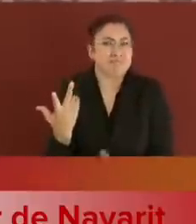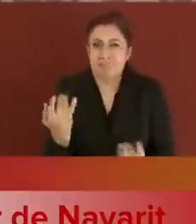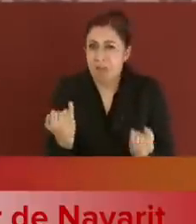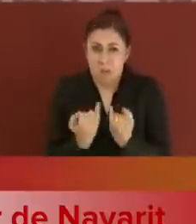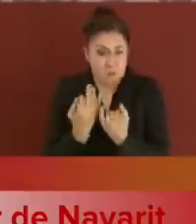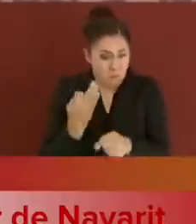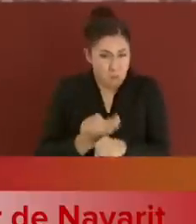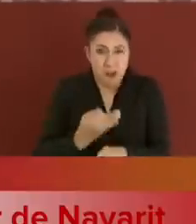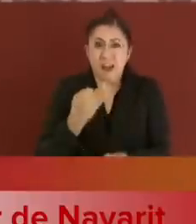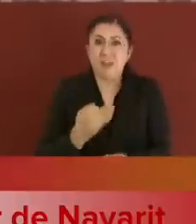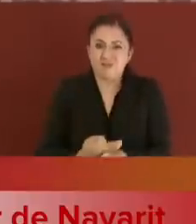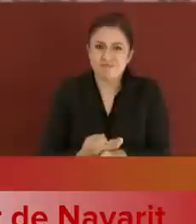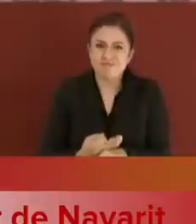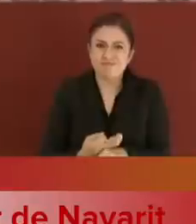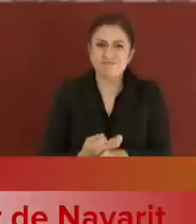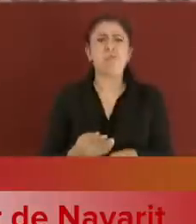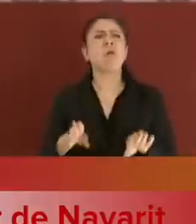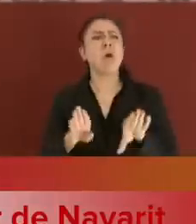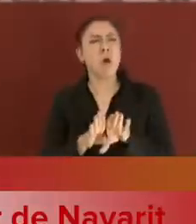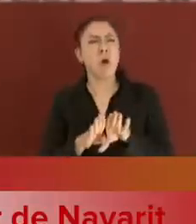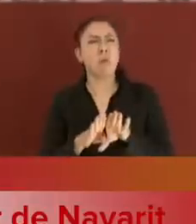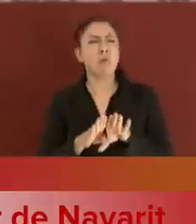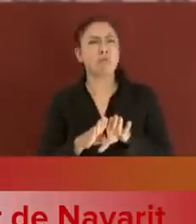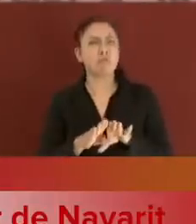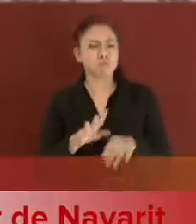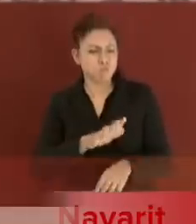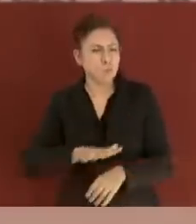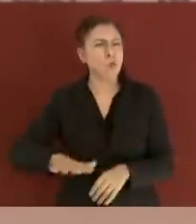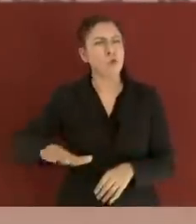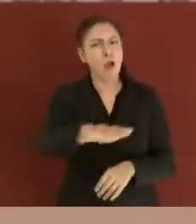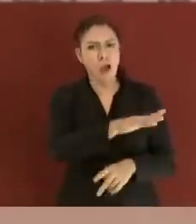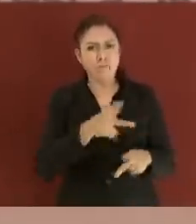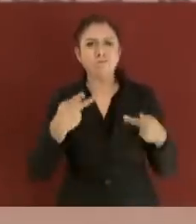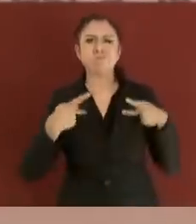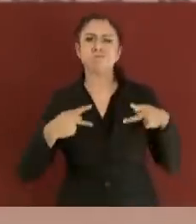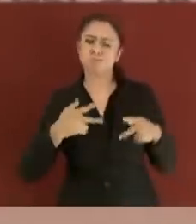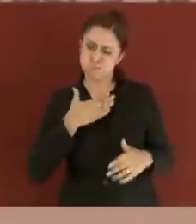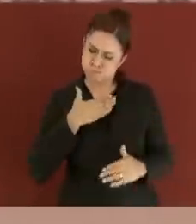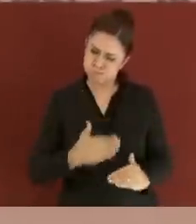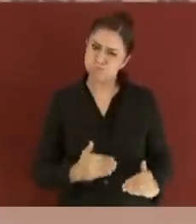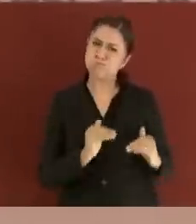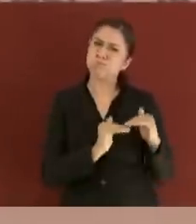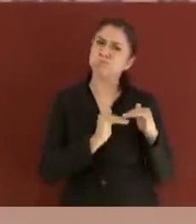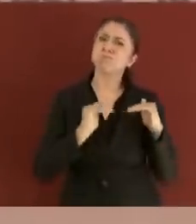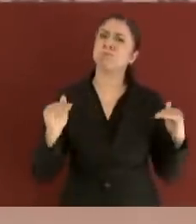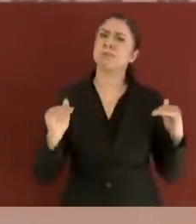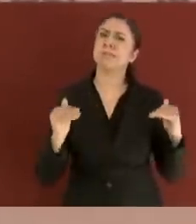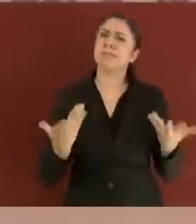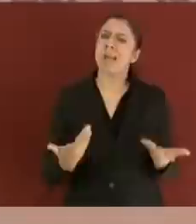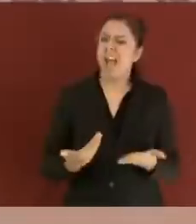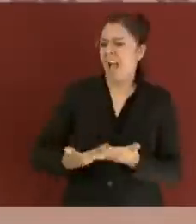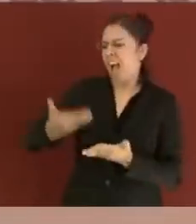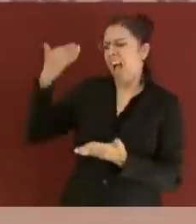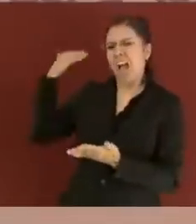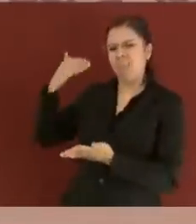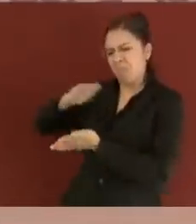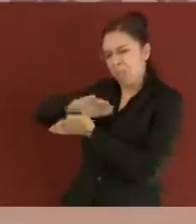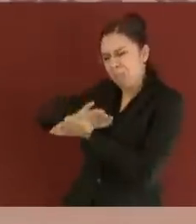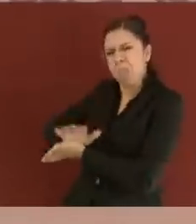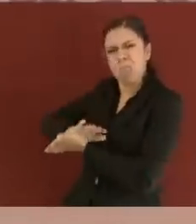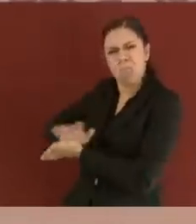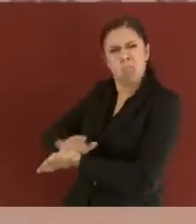en que se hace justicia social plena a los pueblos y regiones históricamente más